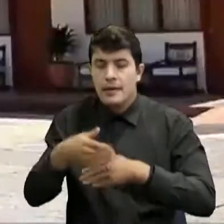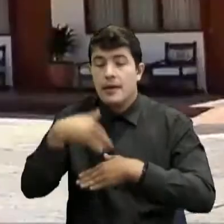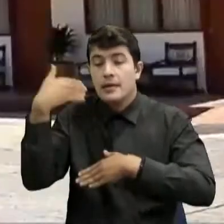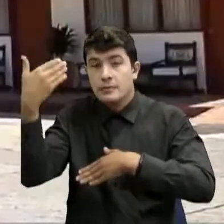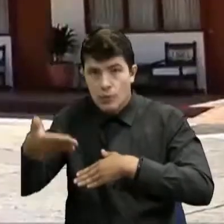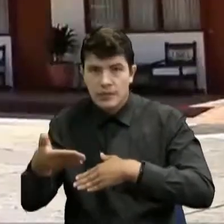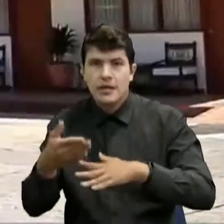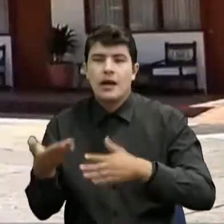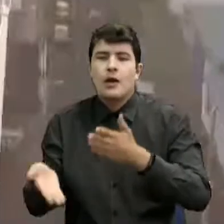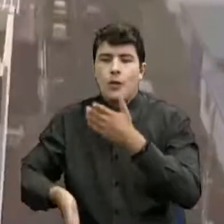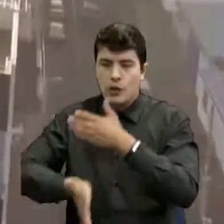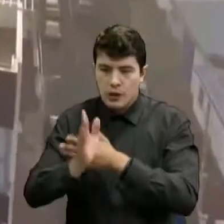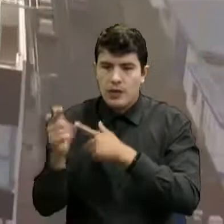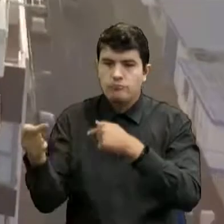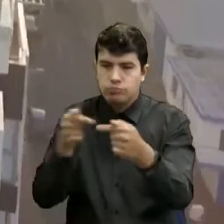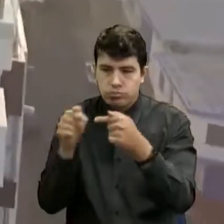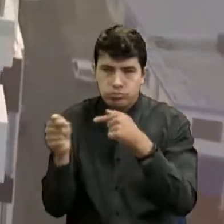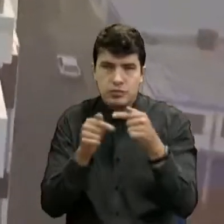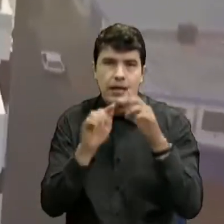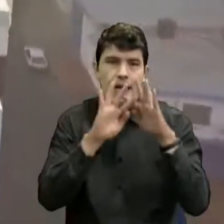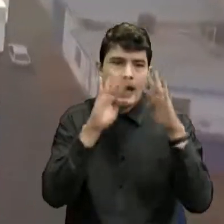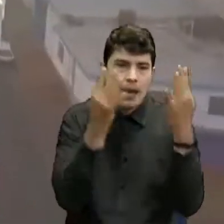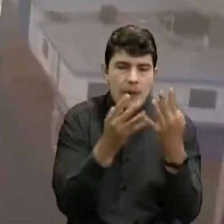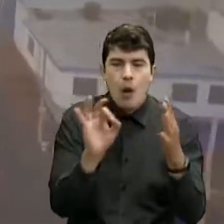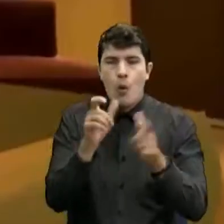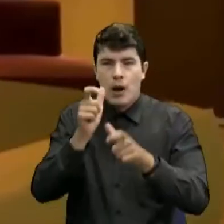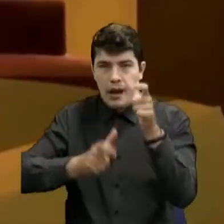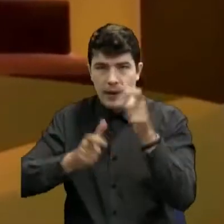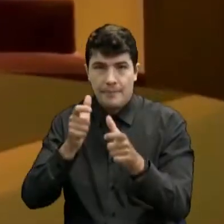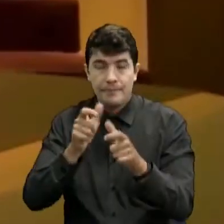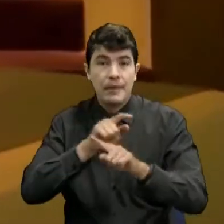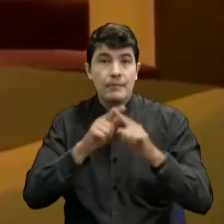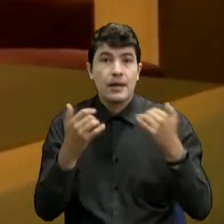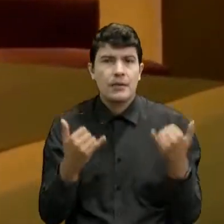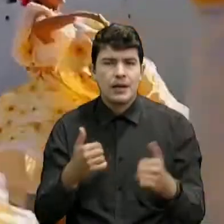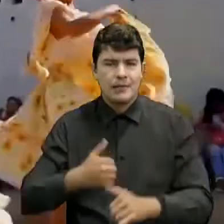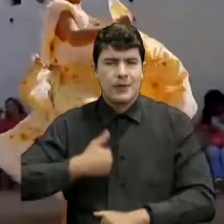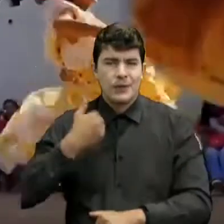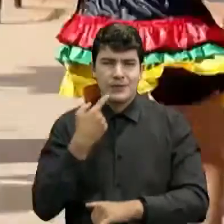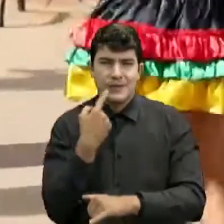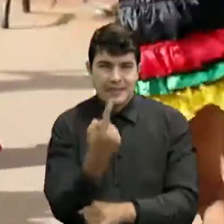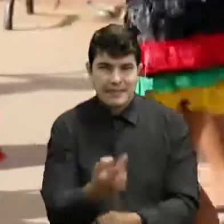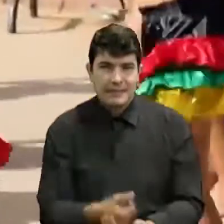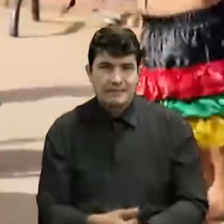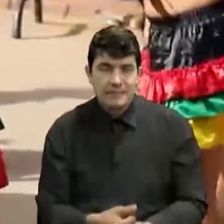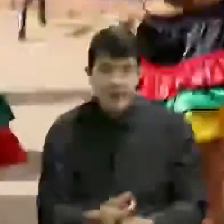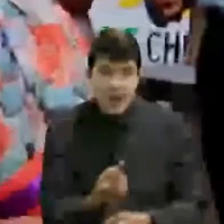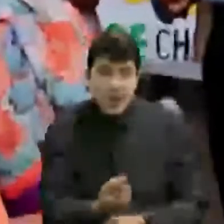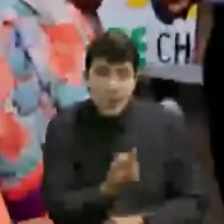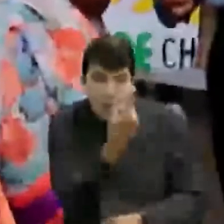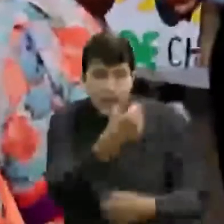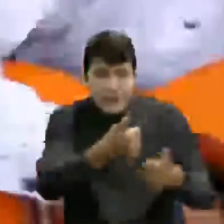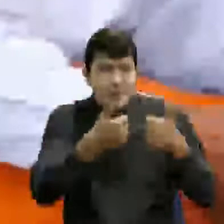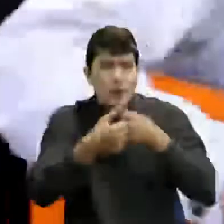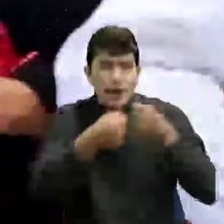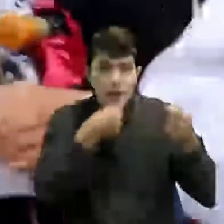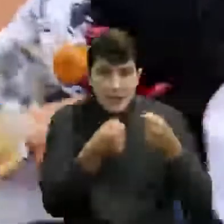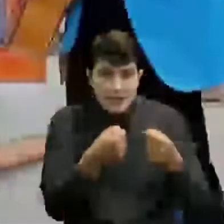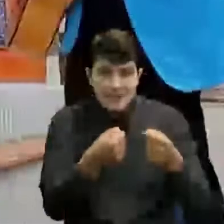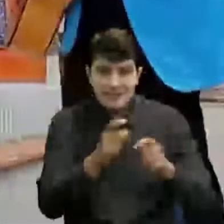siguiente en plenario de Senado y en plenario de Cámara. Pero aprovecho para decirle lo siguiente. No es la única buena noticia.